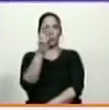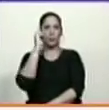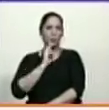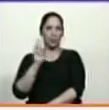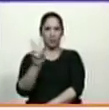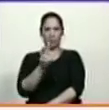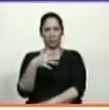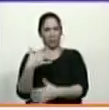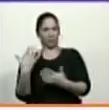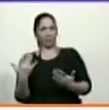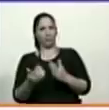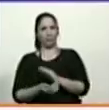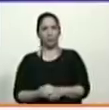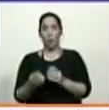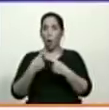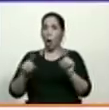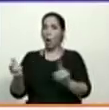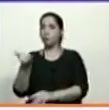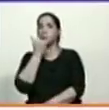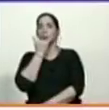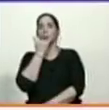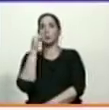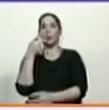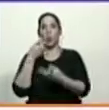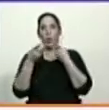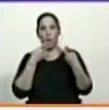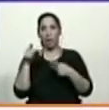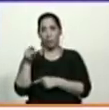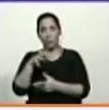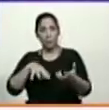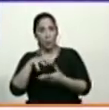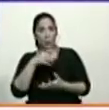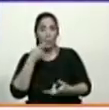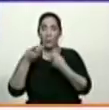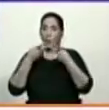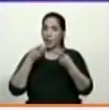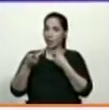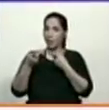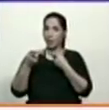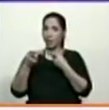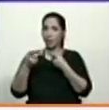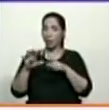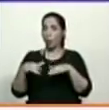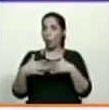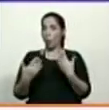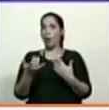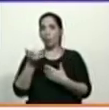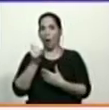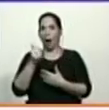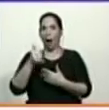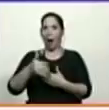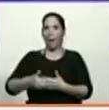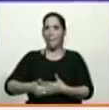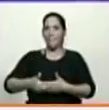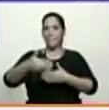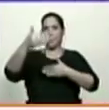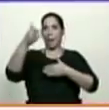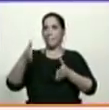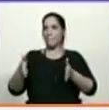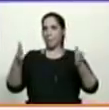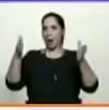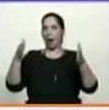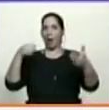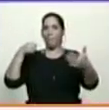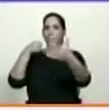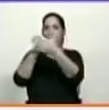Venezuela. Otro fracaso político. El problema es que en política cuando te pones paredes inamovibles te estrellas